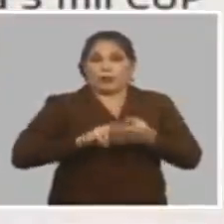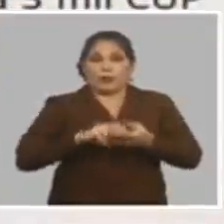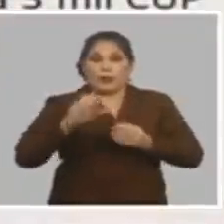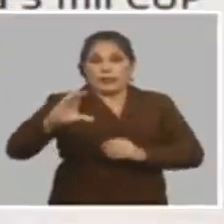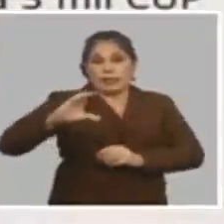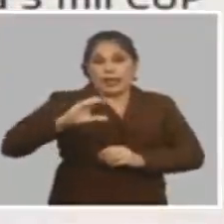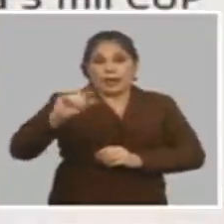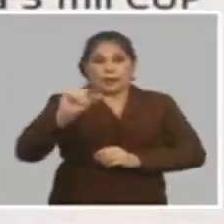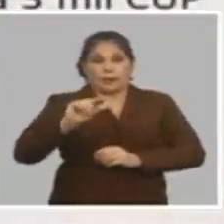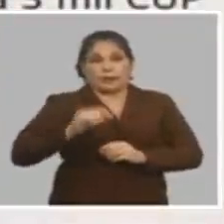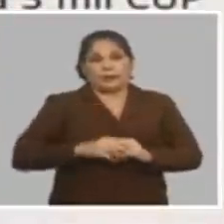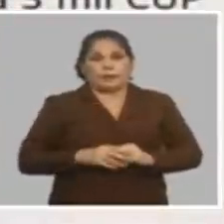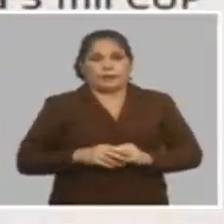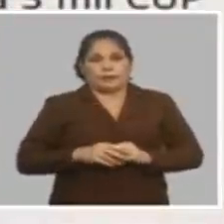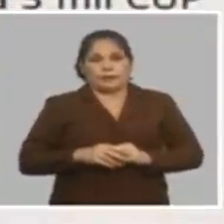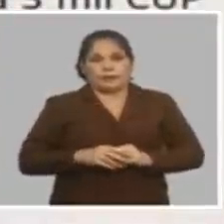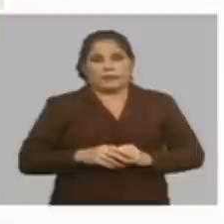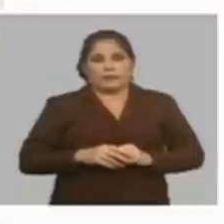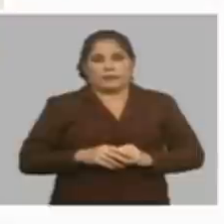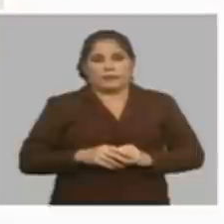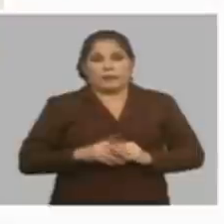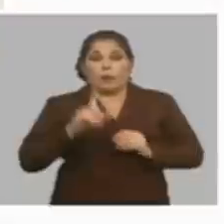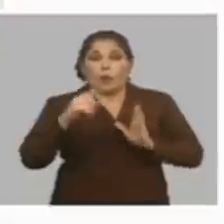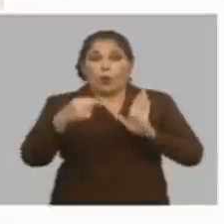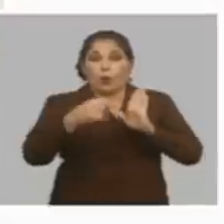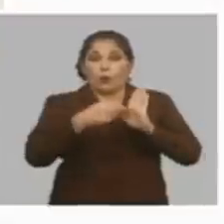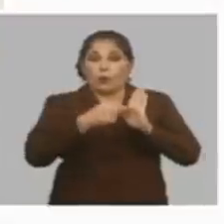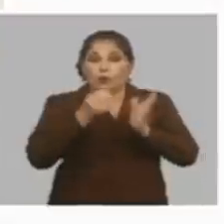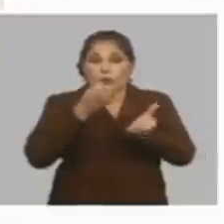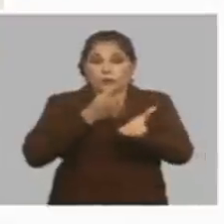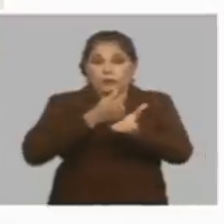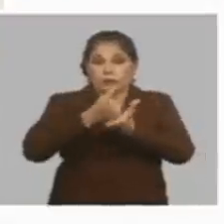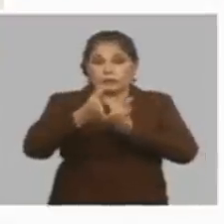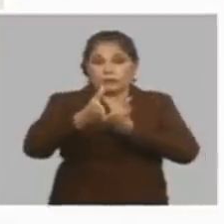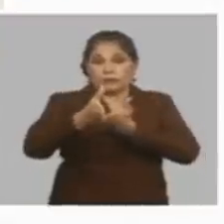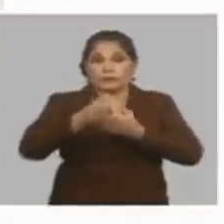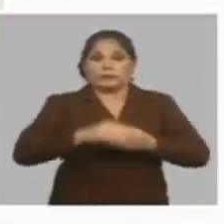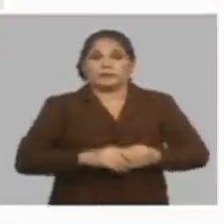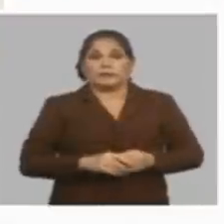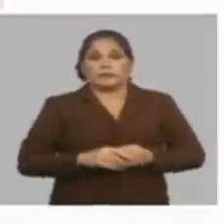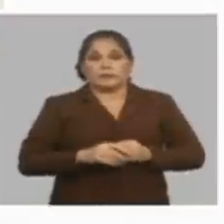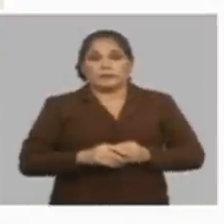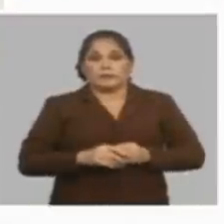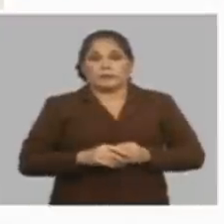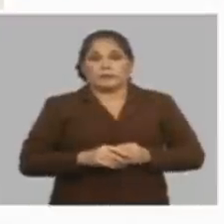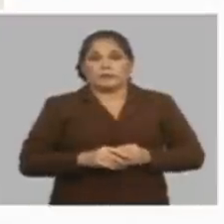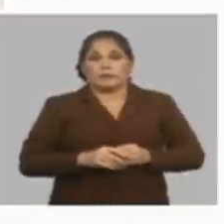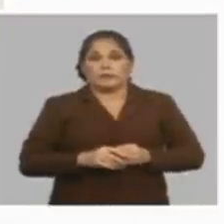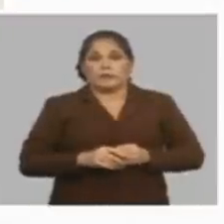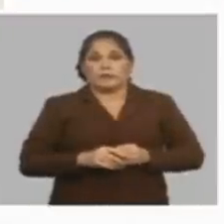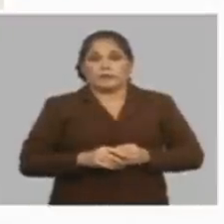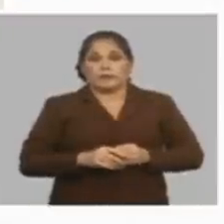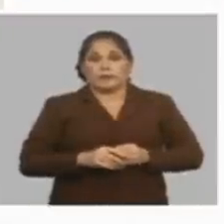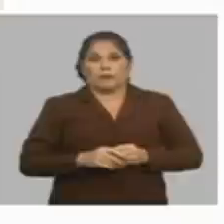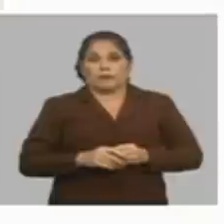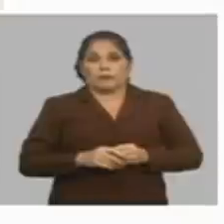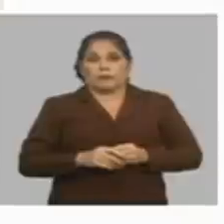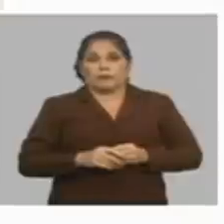salario mínimo tiene como punto de partida la canasta de bien y servicio